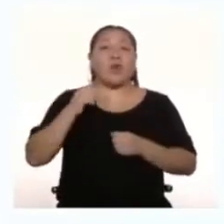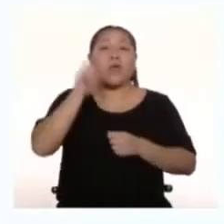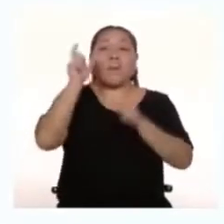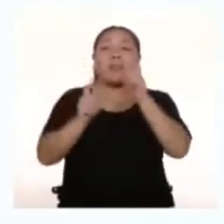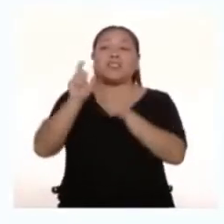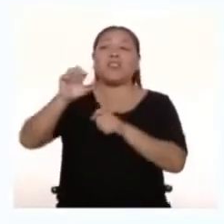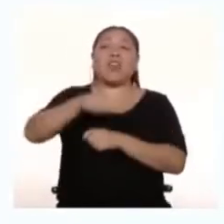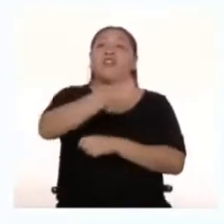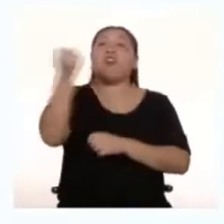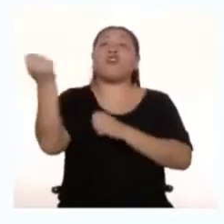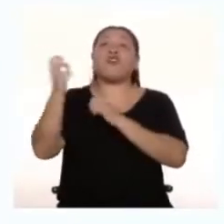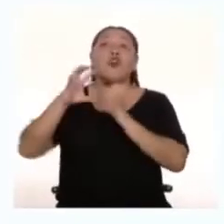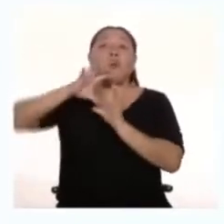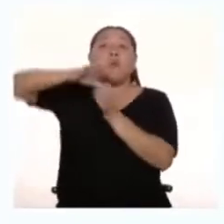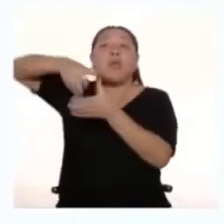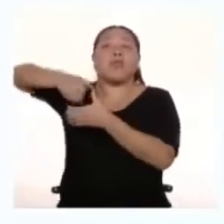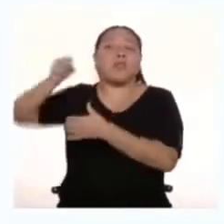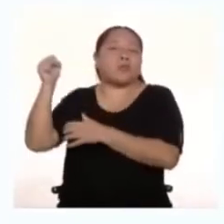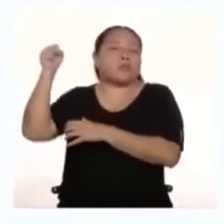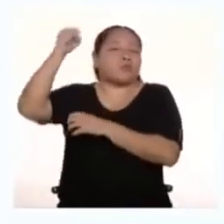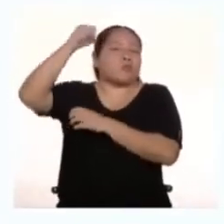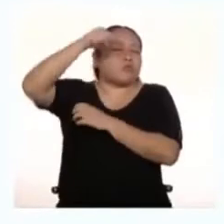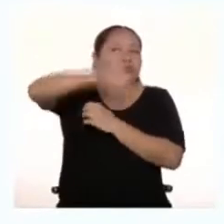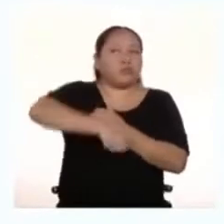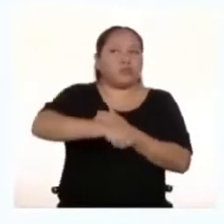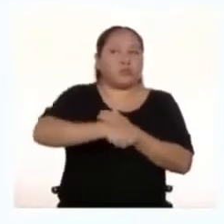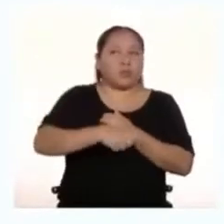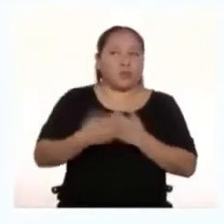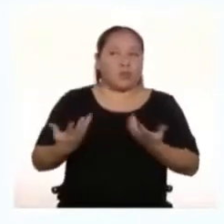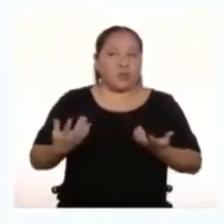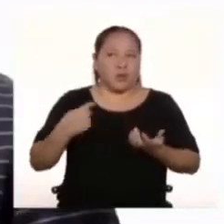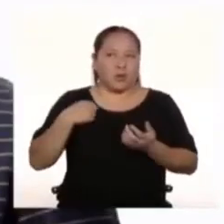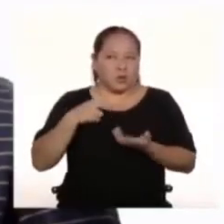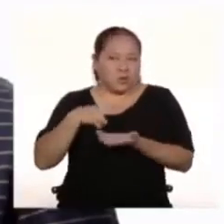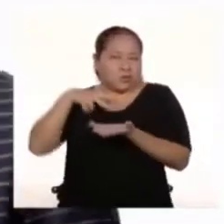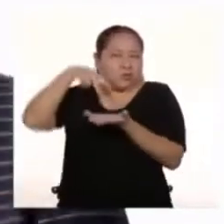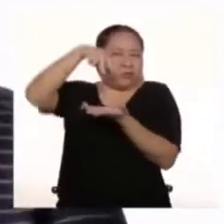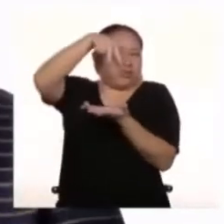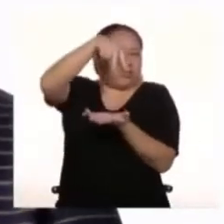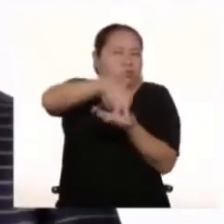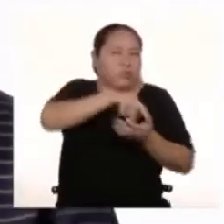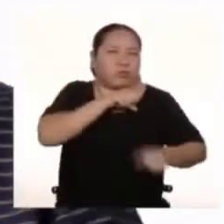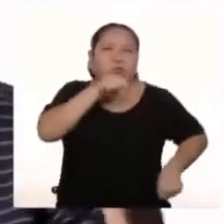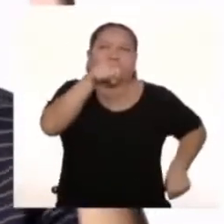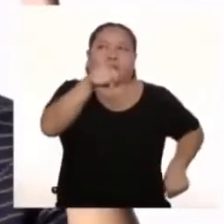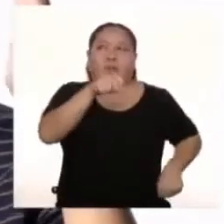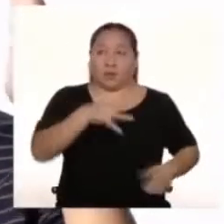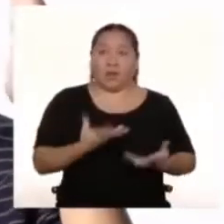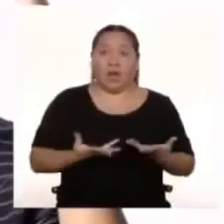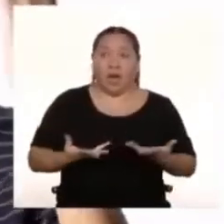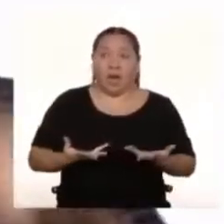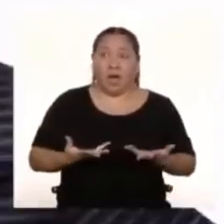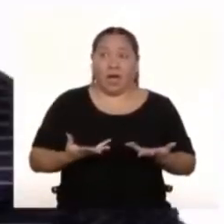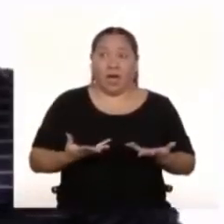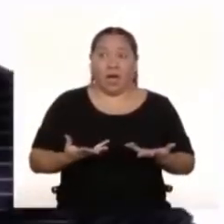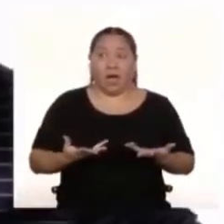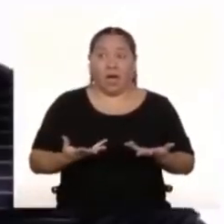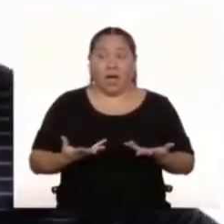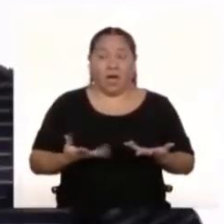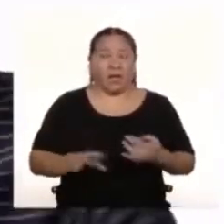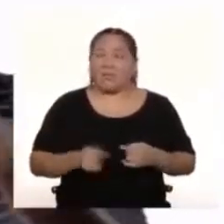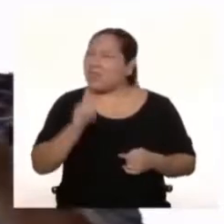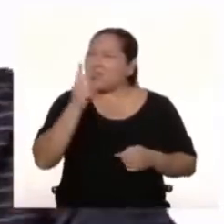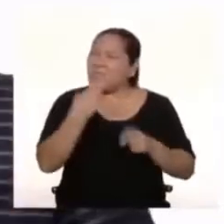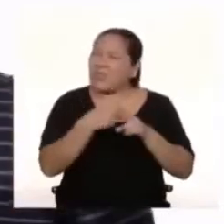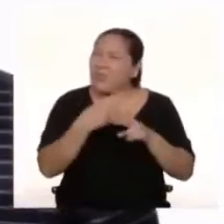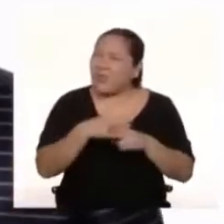planeta Tocinó y cuyo nombre real es Jaime Puertas ¿Qué? ¿Jaime Puertas no les parece un nombre chévere?